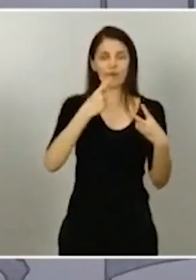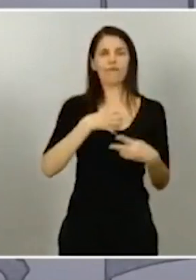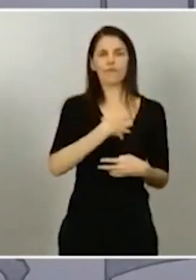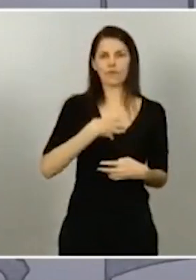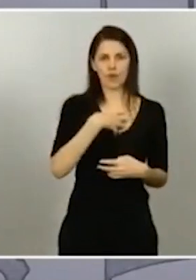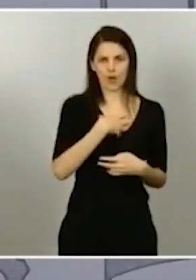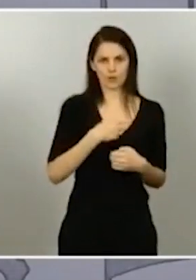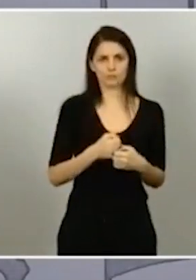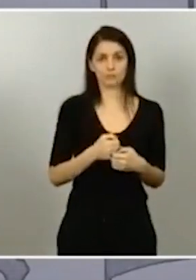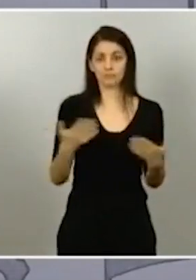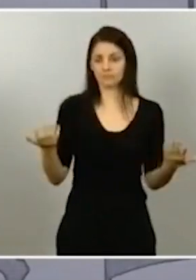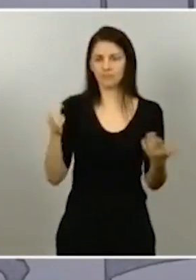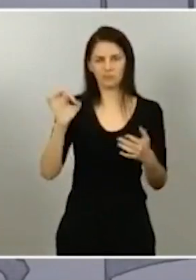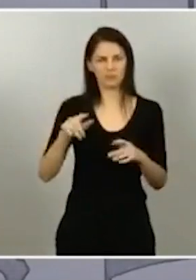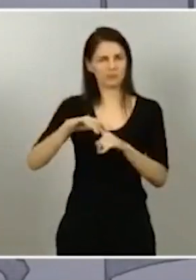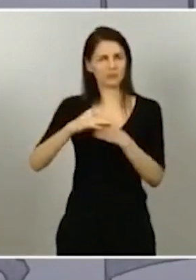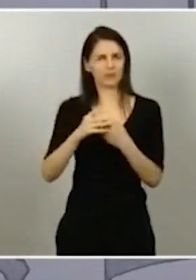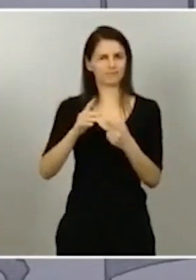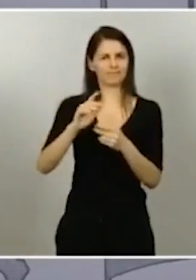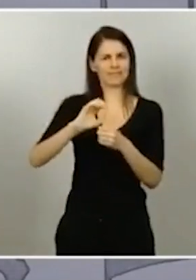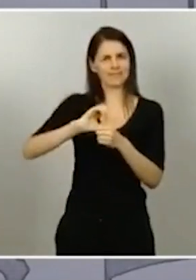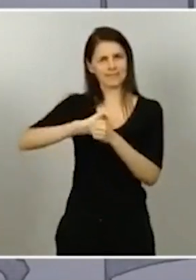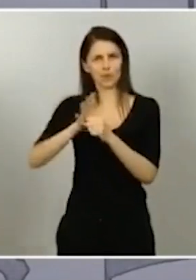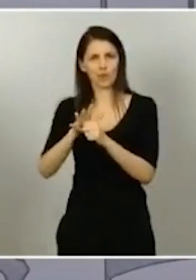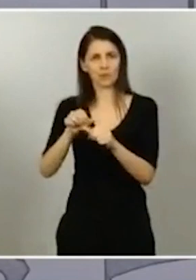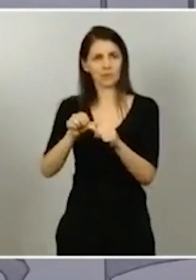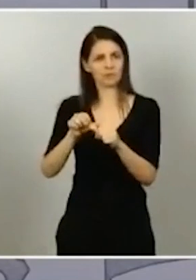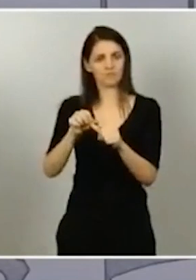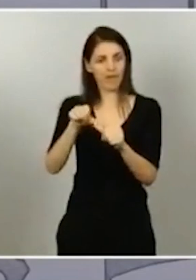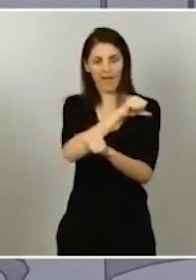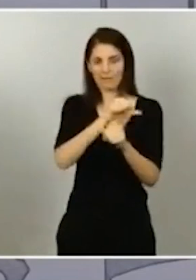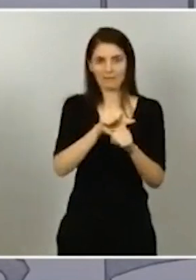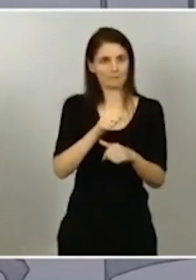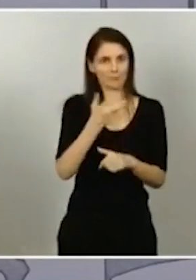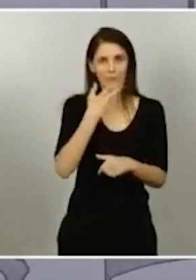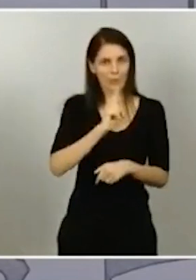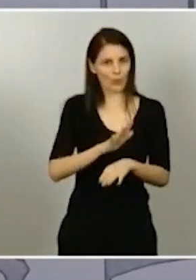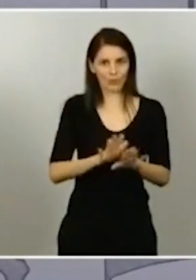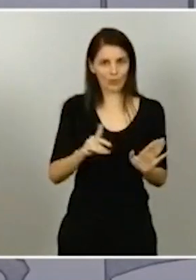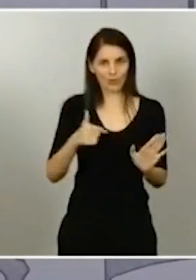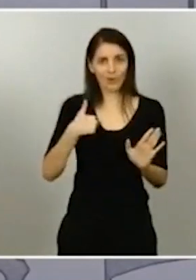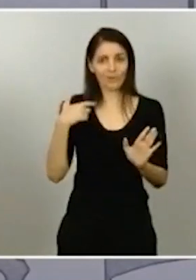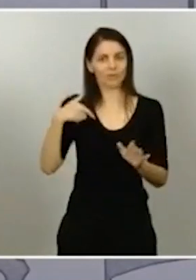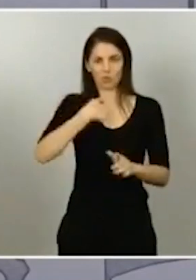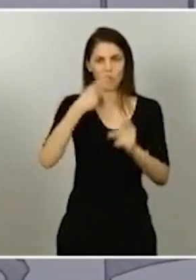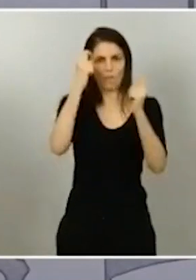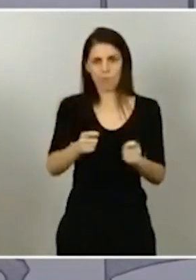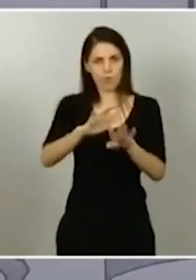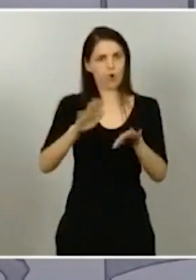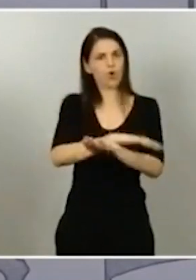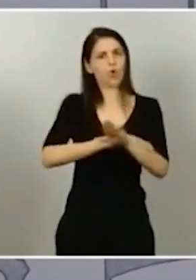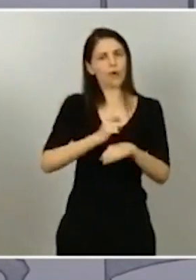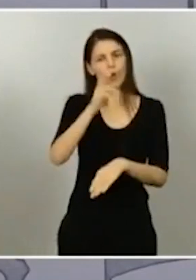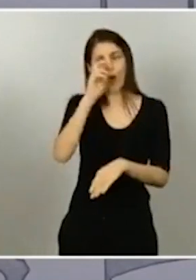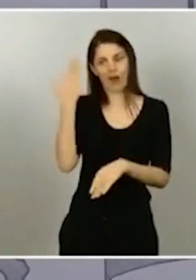esta terrible crisis y que fue además elegido y designado por otro gobierno, por otra administración. He podido tratar